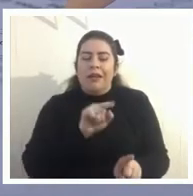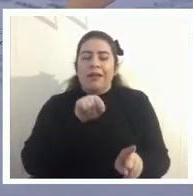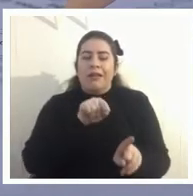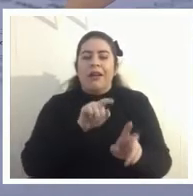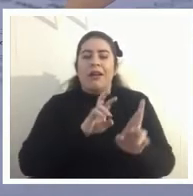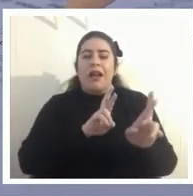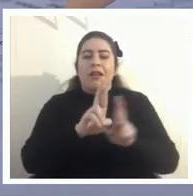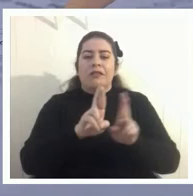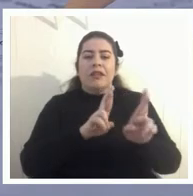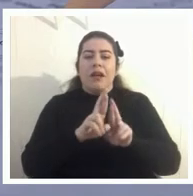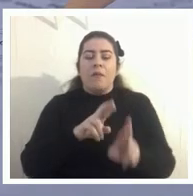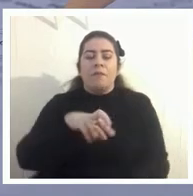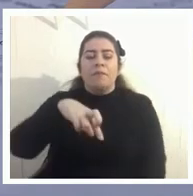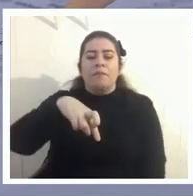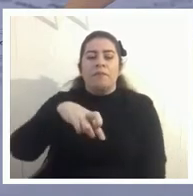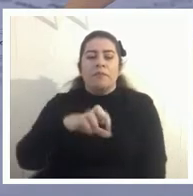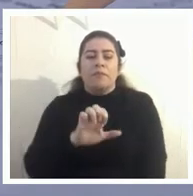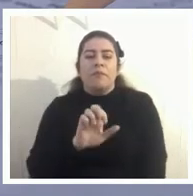performatividad cierto